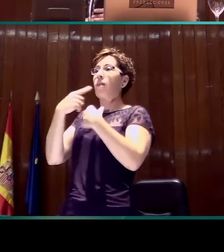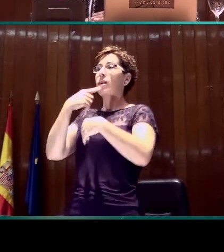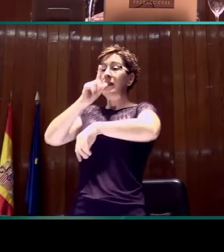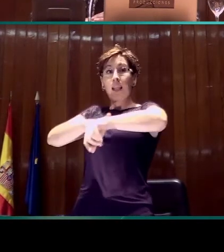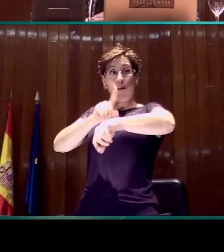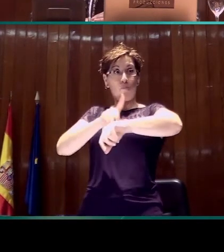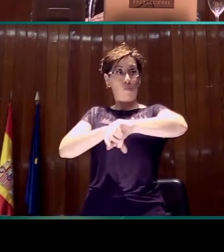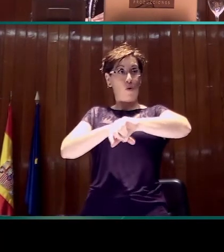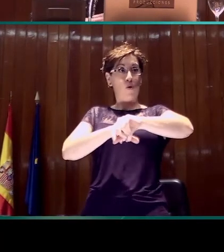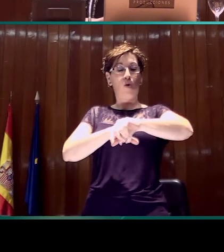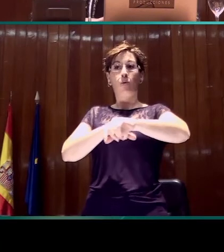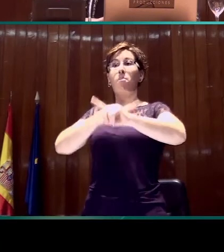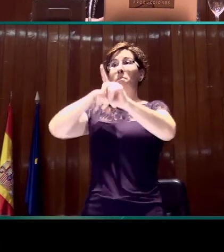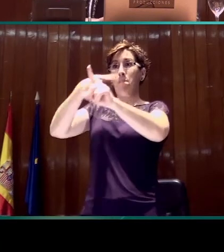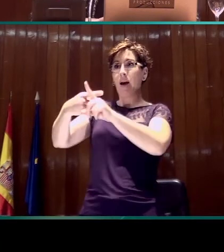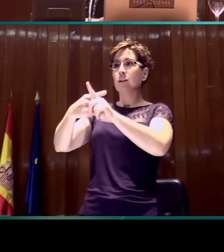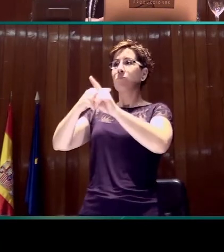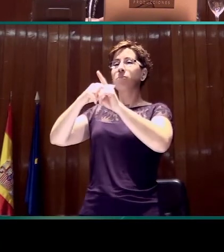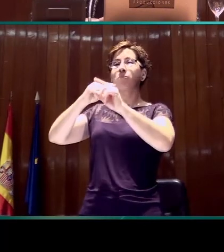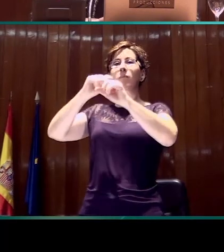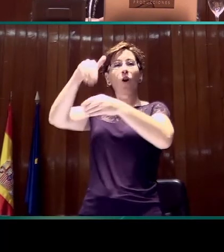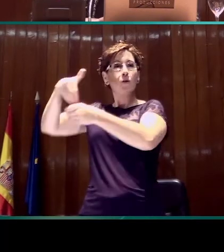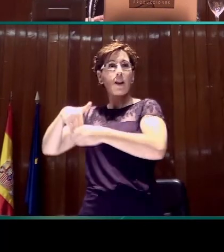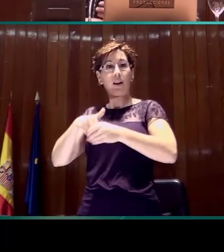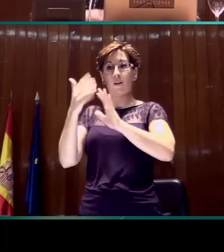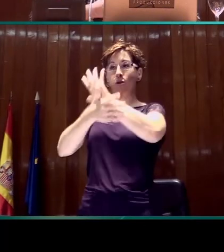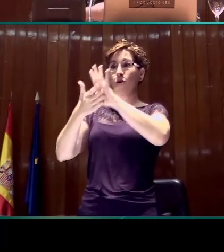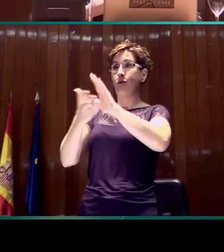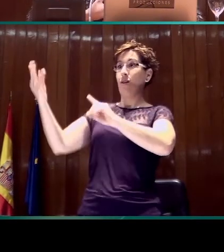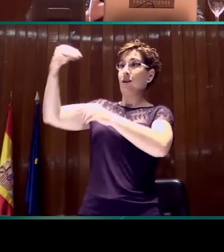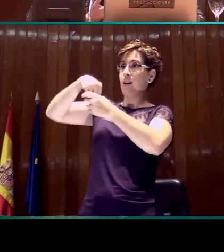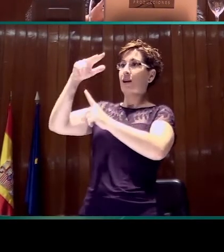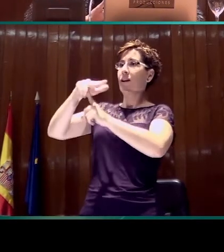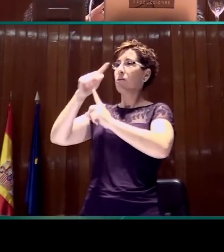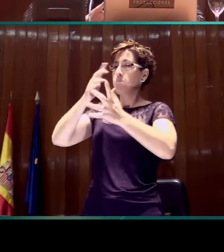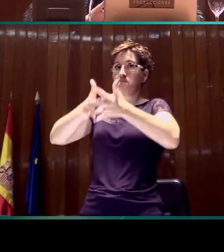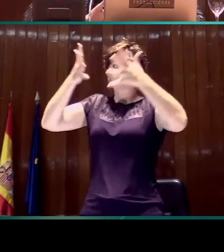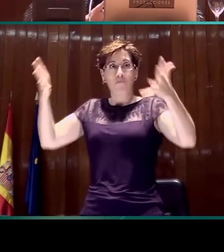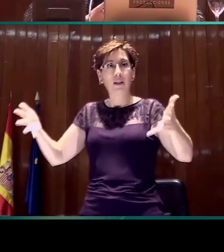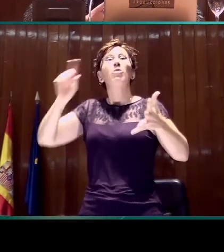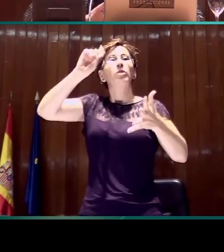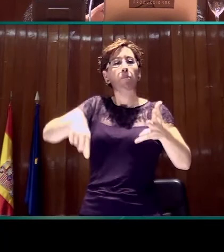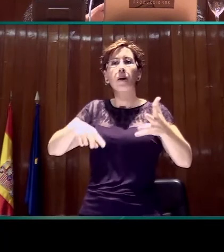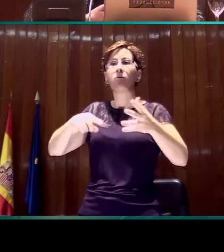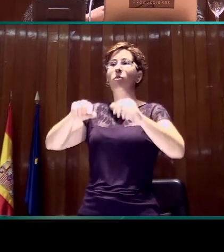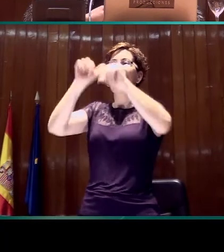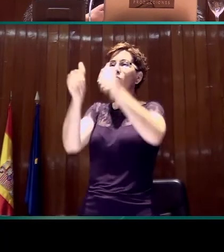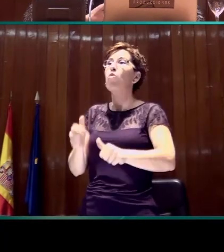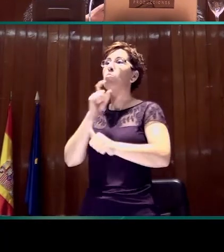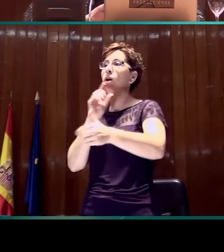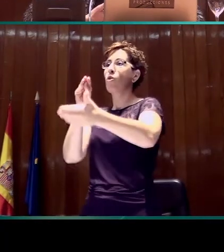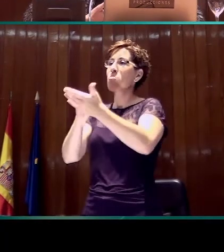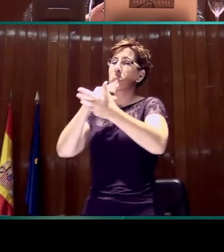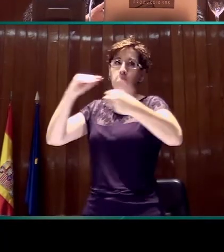cuentan con lengua de signos y sus demandas también se dirigen a mejorar la forma en que se incluye la lengua de signos en televisión.